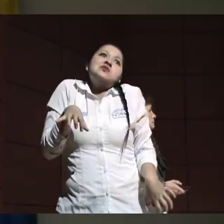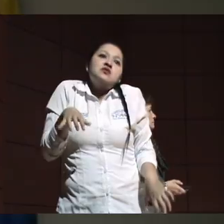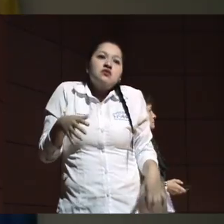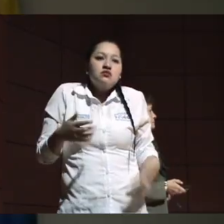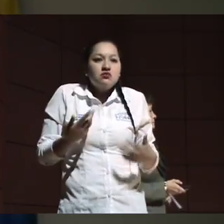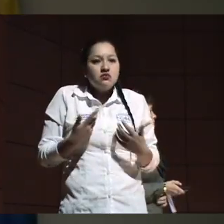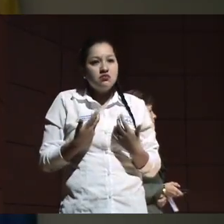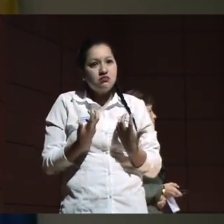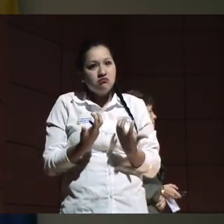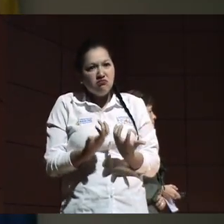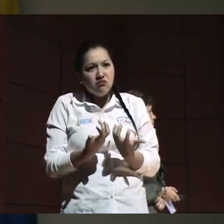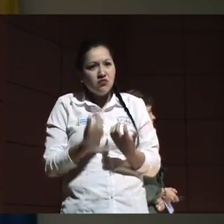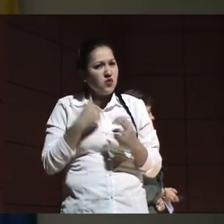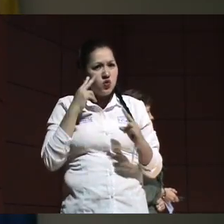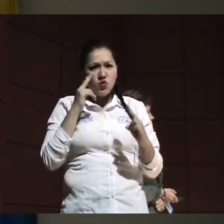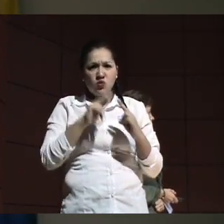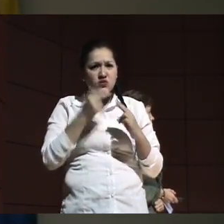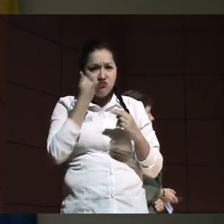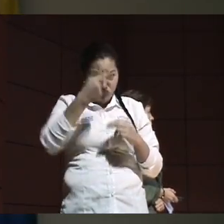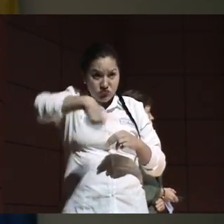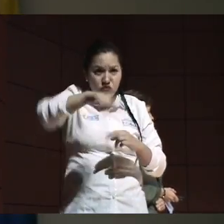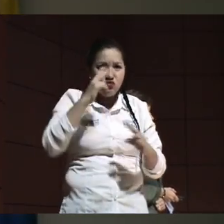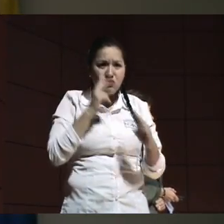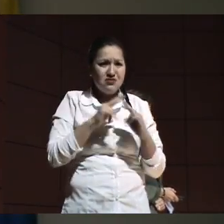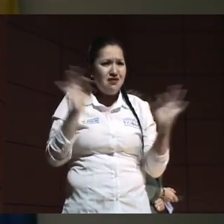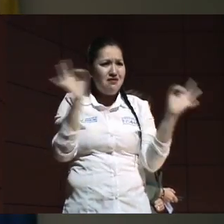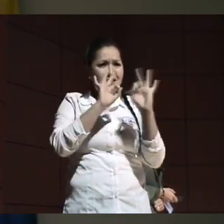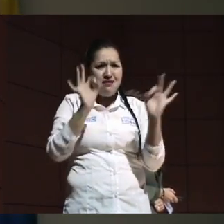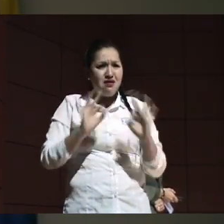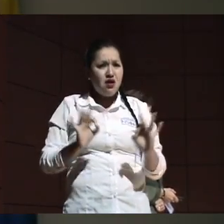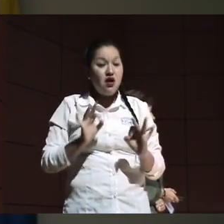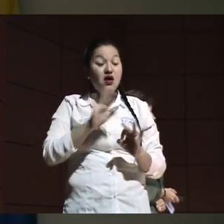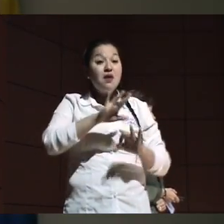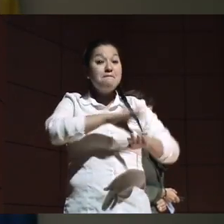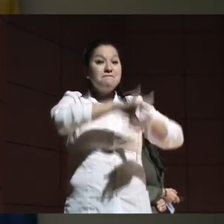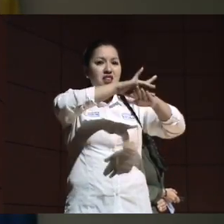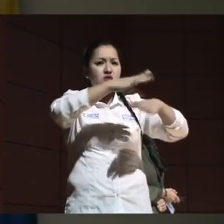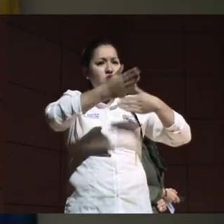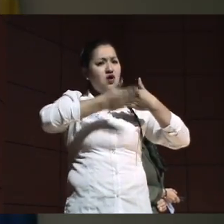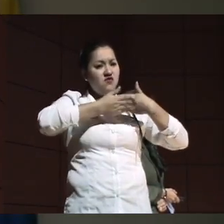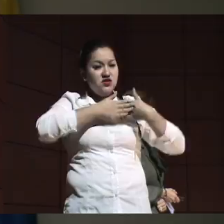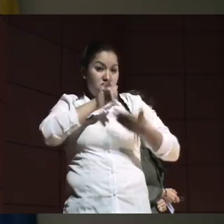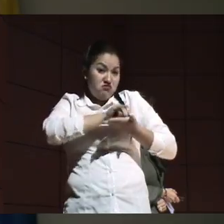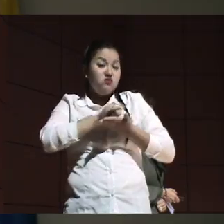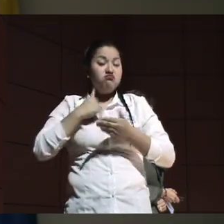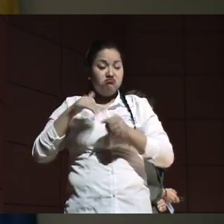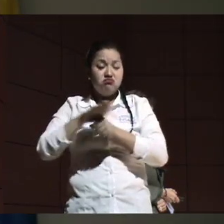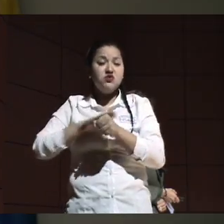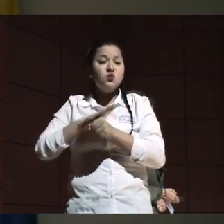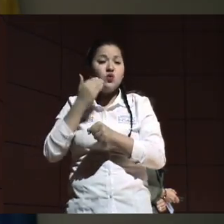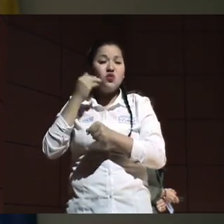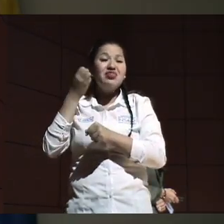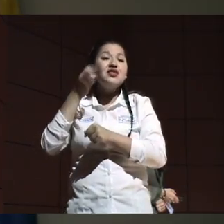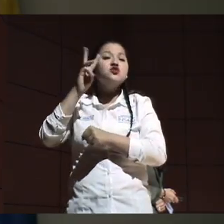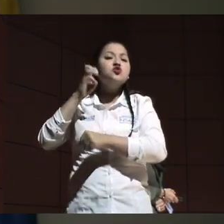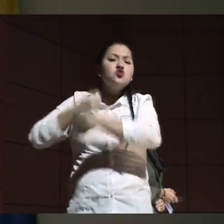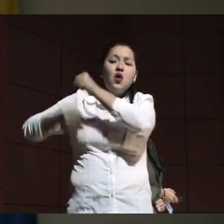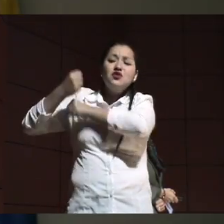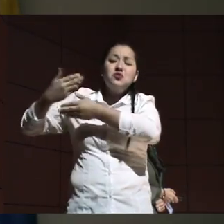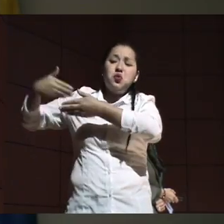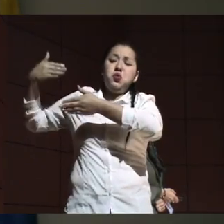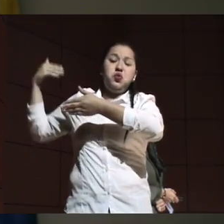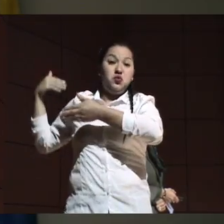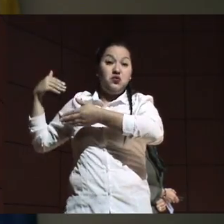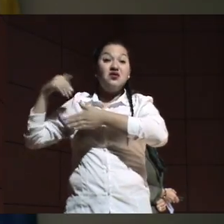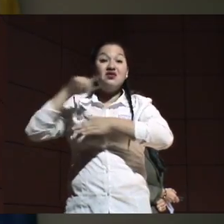enfermedad que nadie conoce. Que el mismo médico cuando nos da el diagnóstico, como nos pasó a nosotros hace 18 años, no